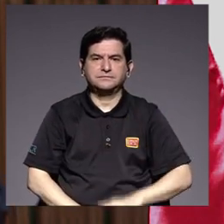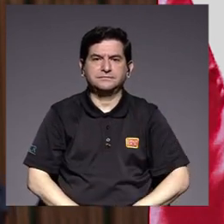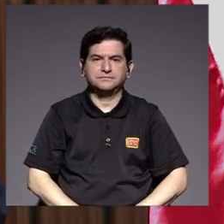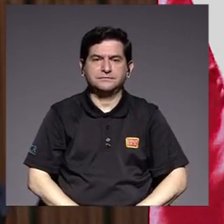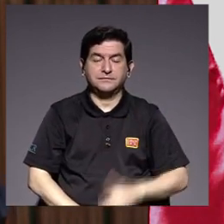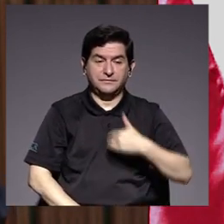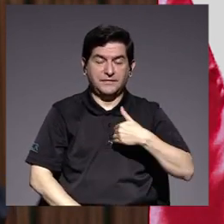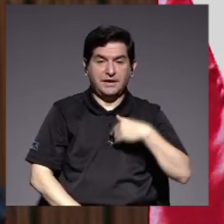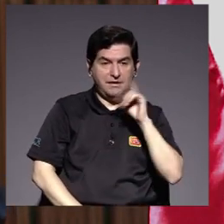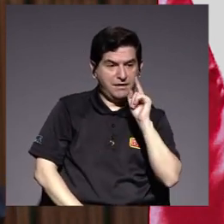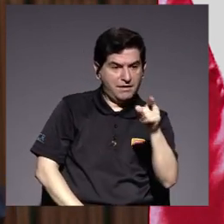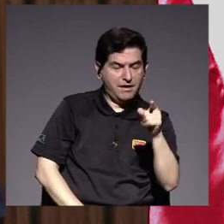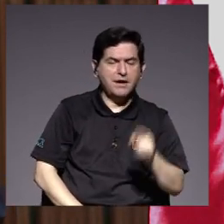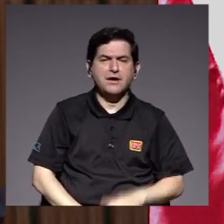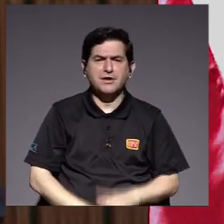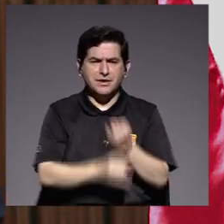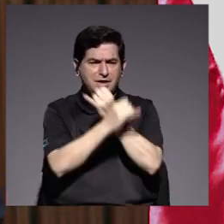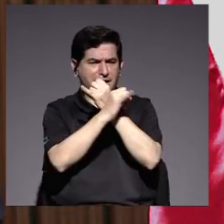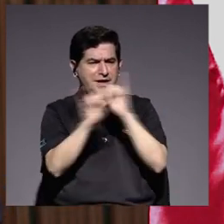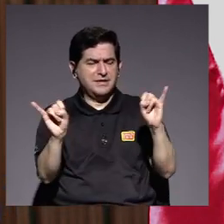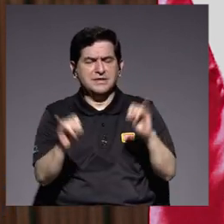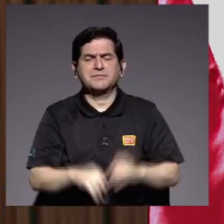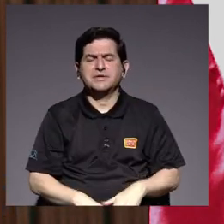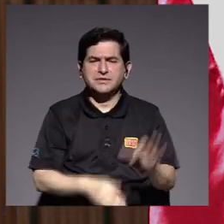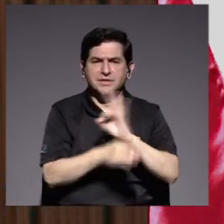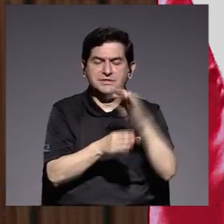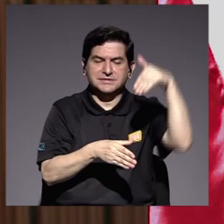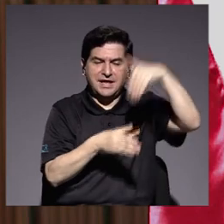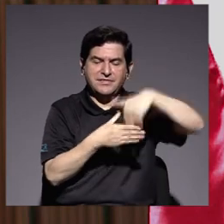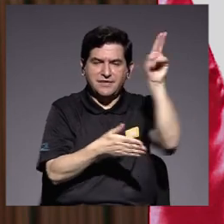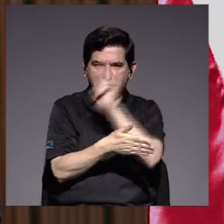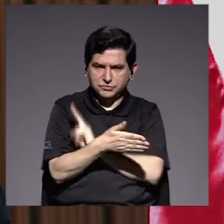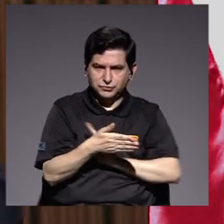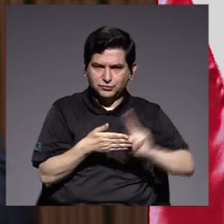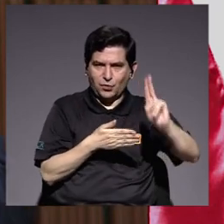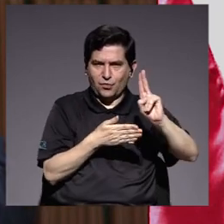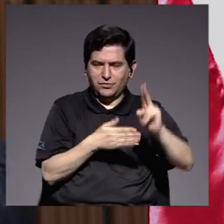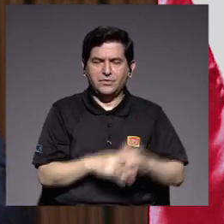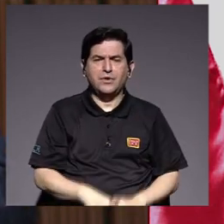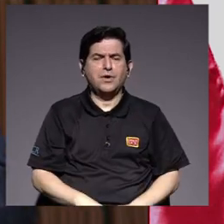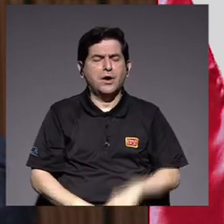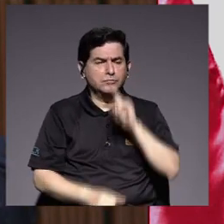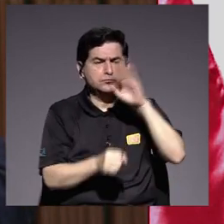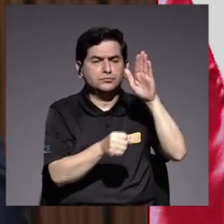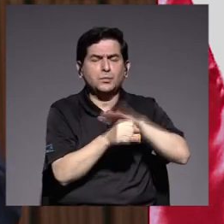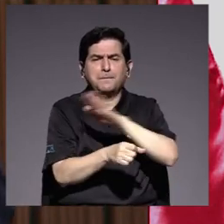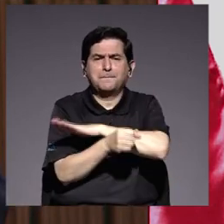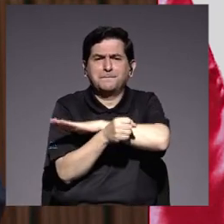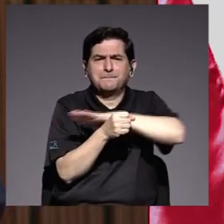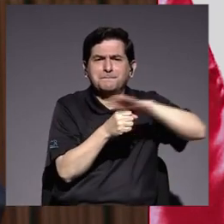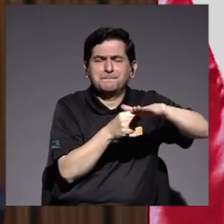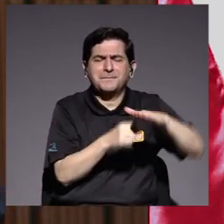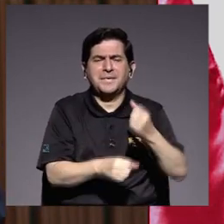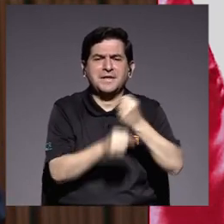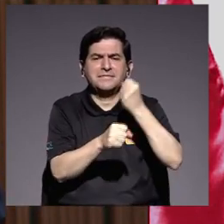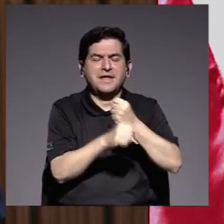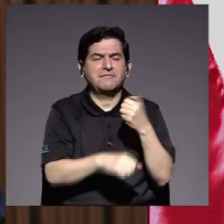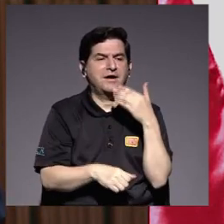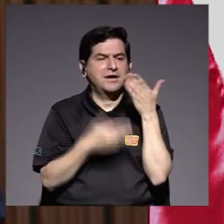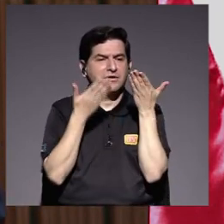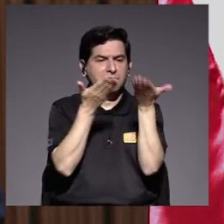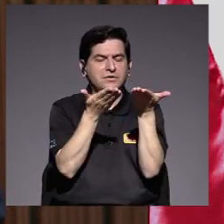Al tener Ucrea una amplia autonomía de funcionamiento dentro de la universidad, ha podido cumplir a cabalidad con las tareas que le fueron